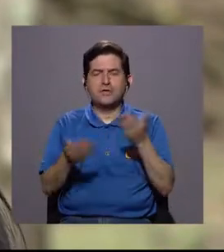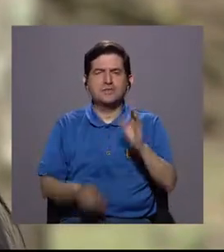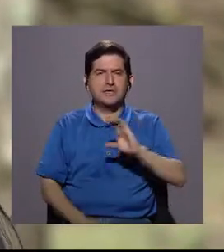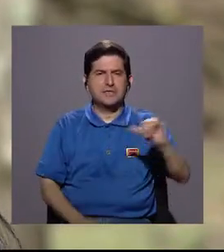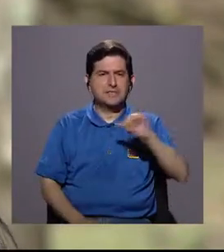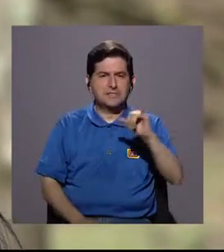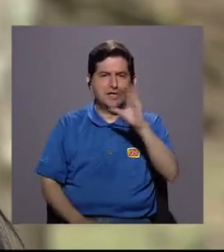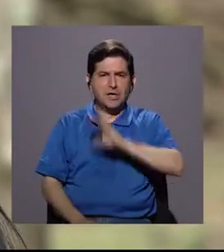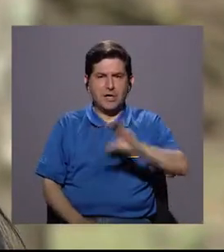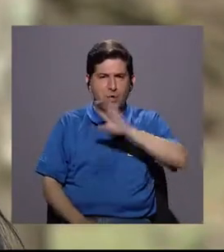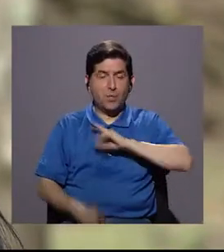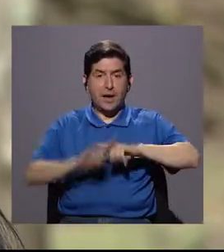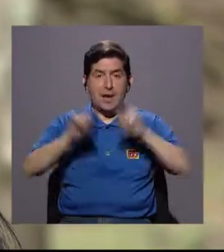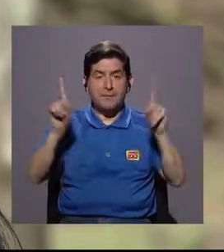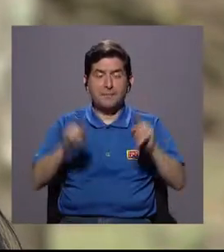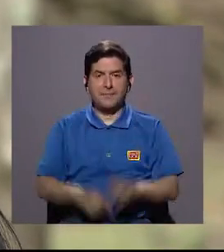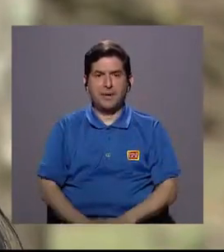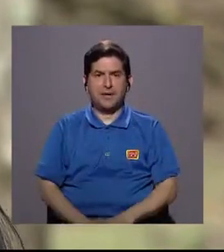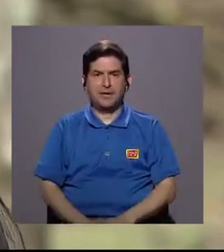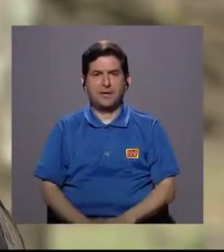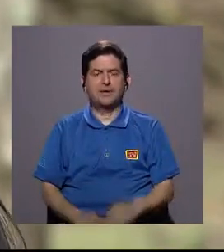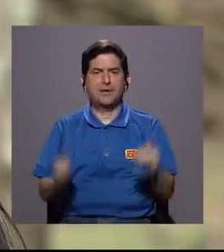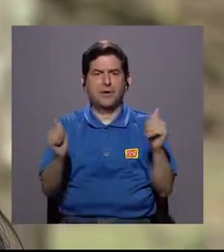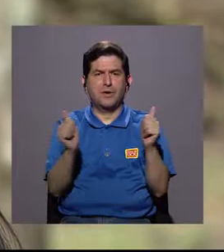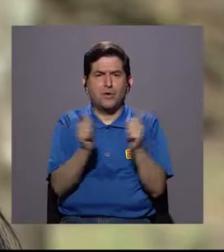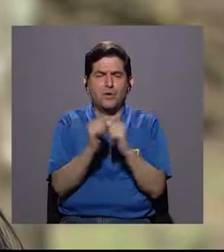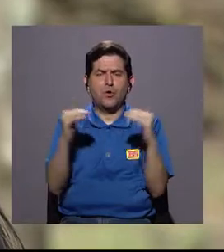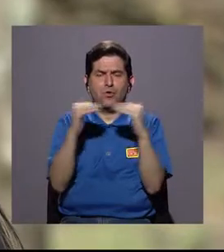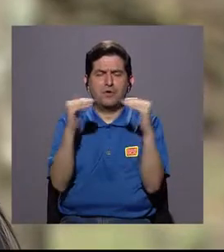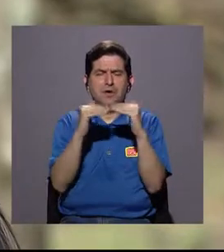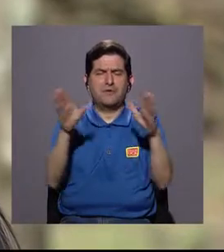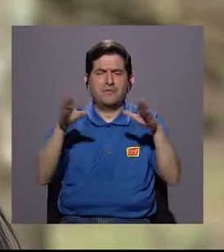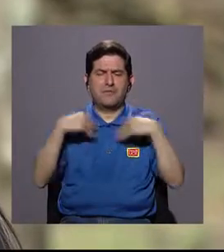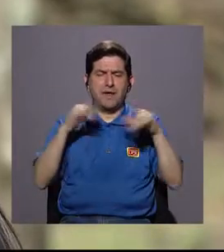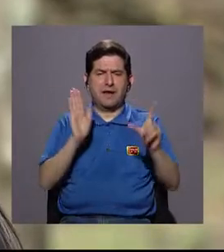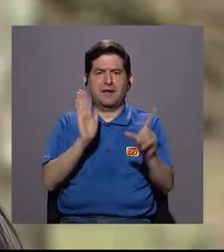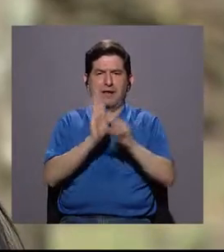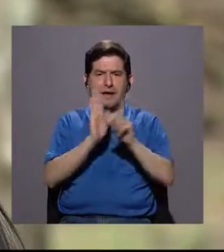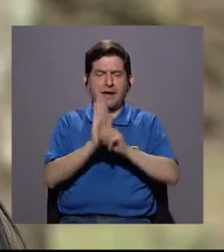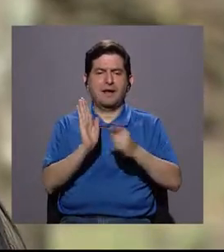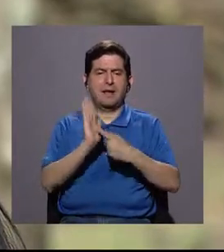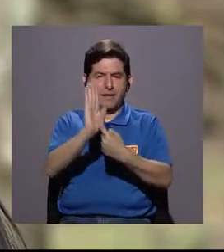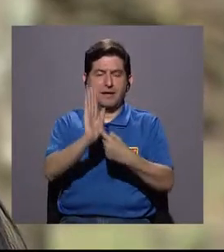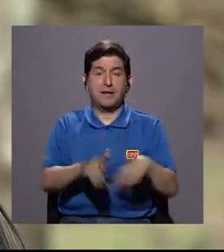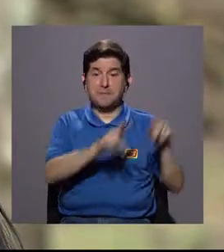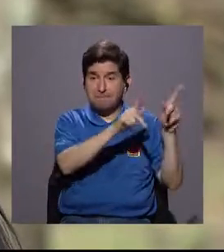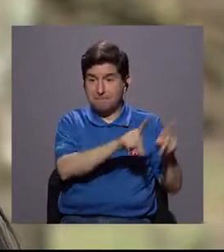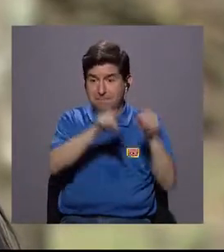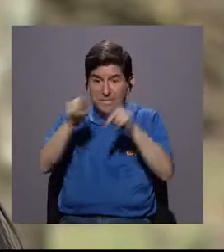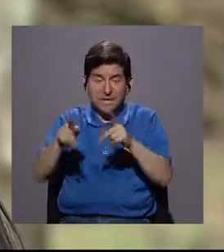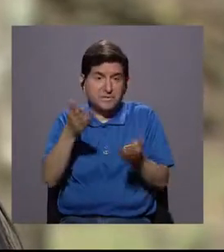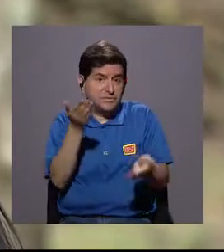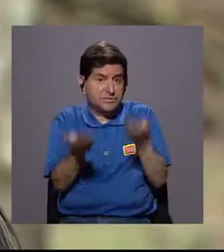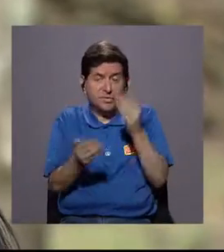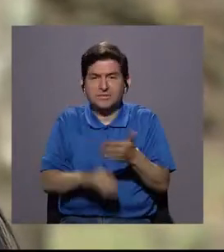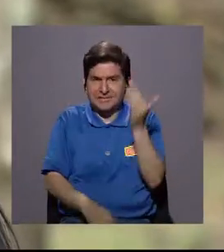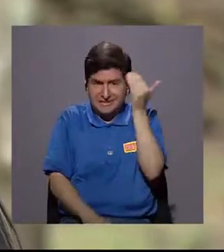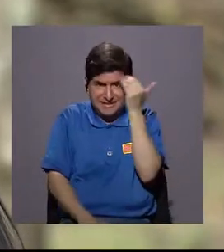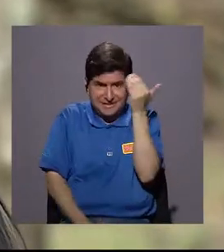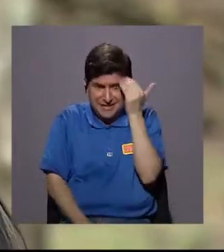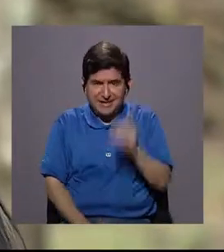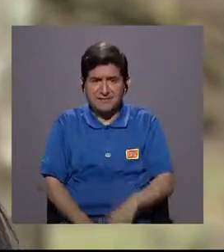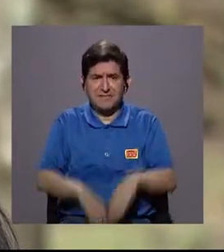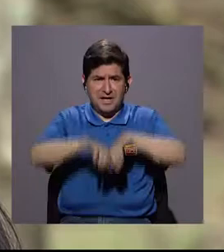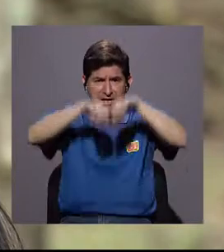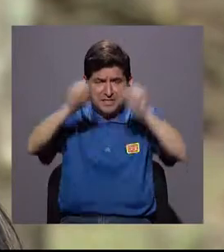calidades que me llegaron, pero sí bajo los niveles aceptables de nuestra legislación. ¿Y cuántas personas saben